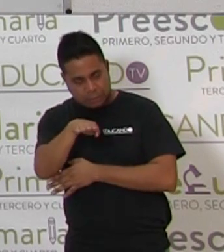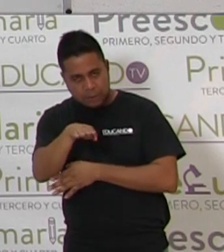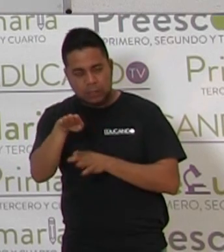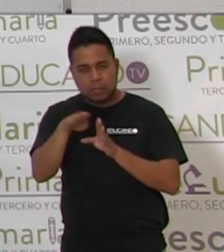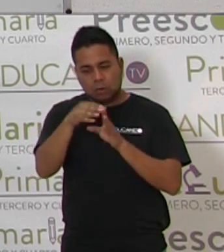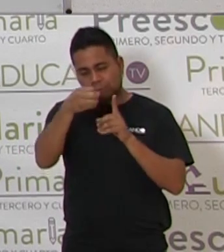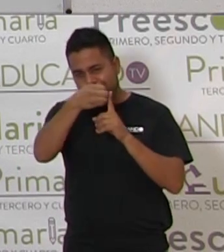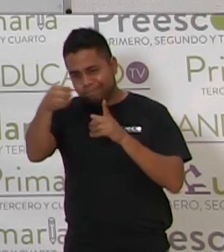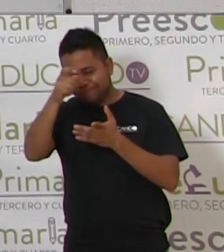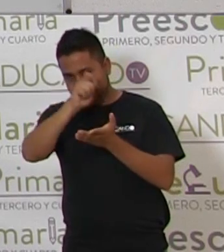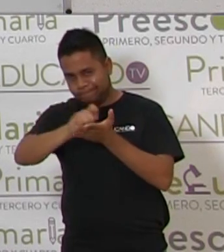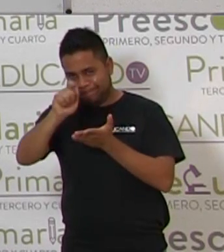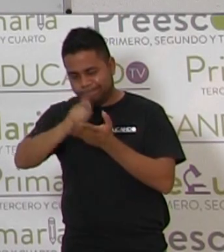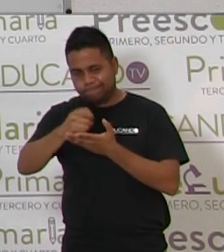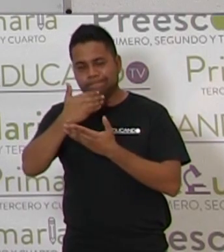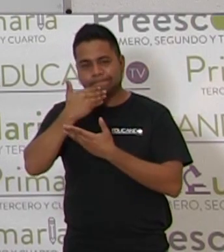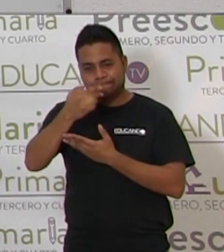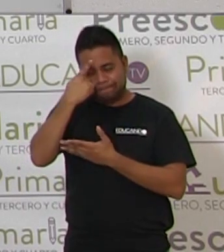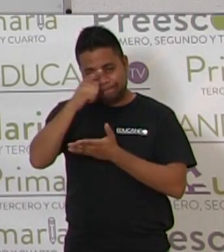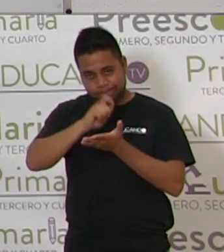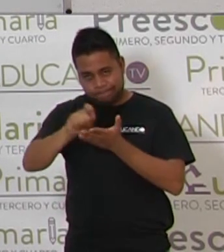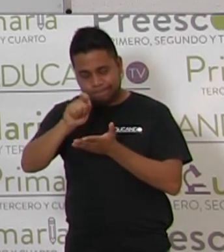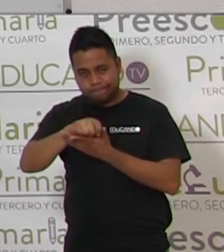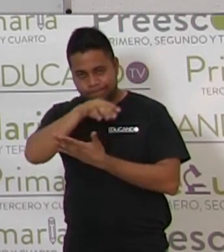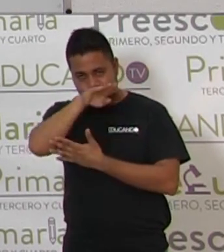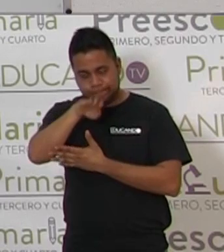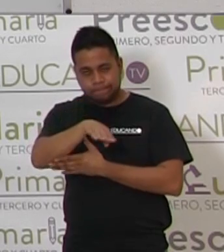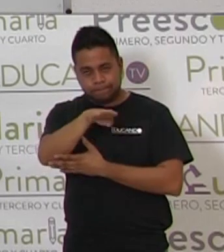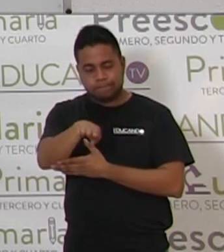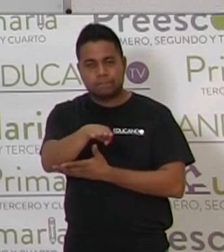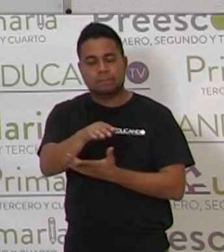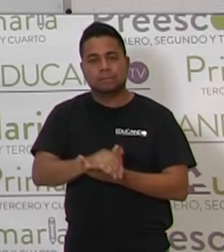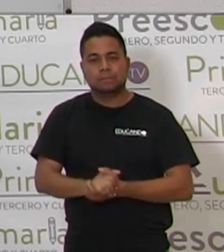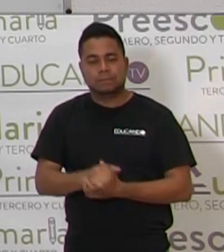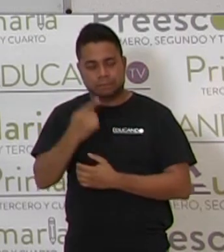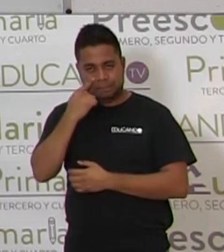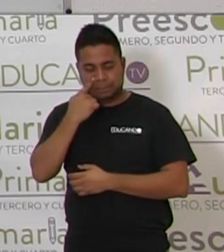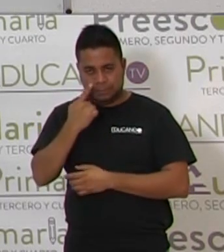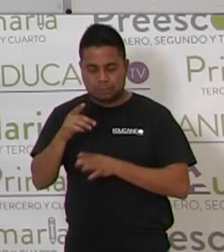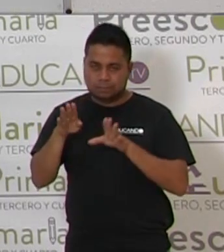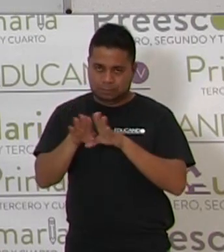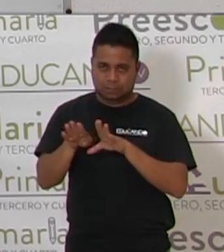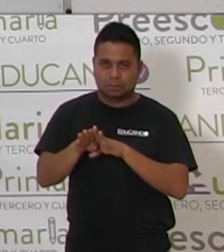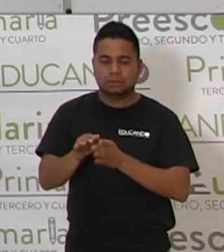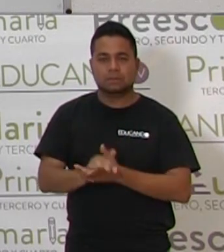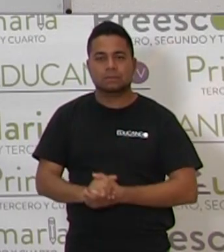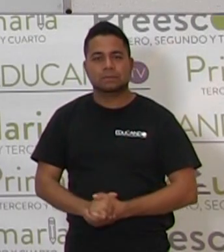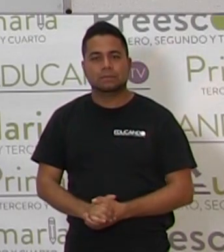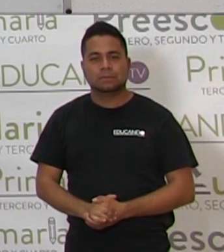o la manera correcta de escribir elefante, es así.